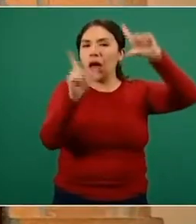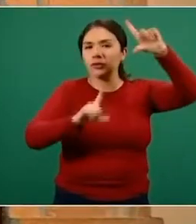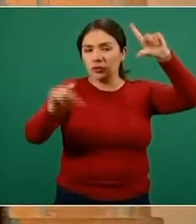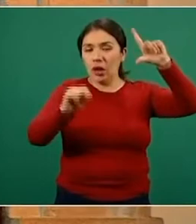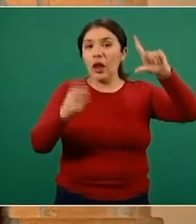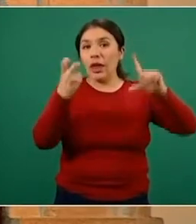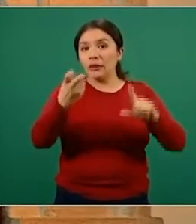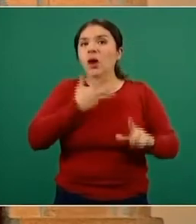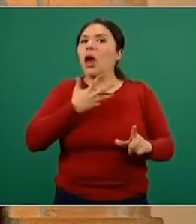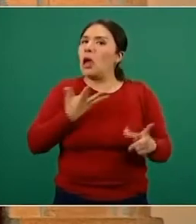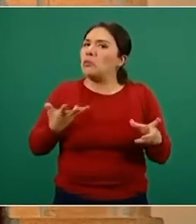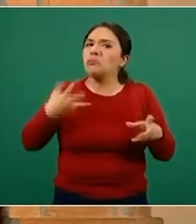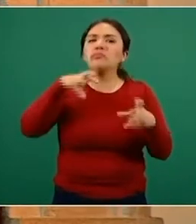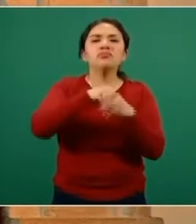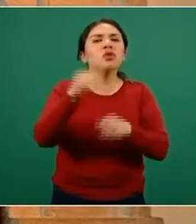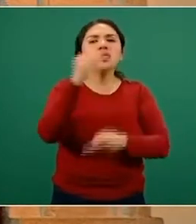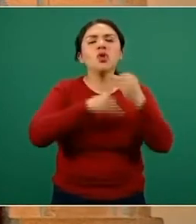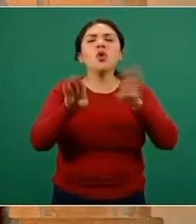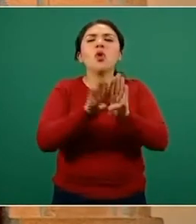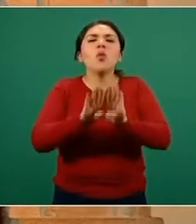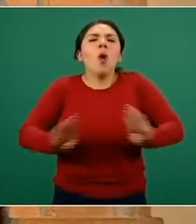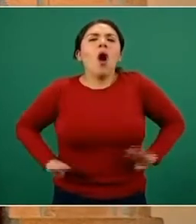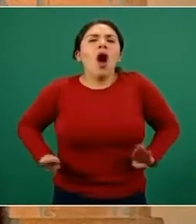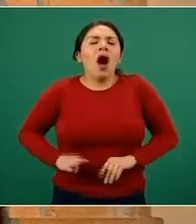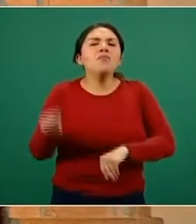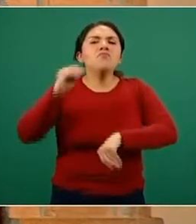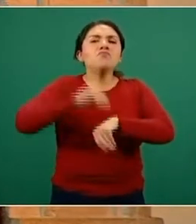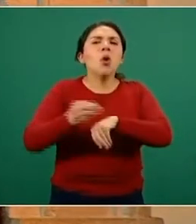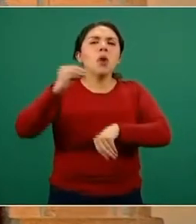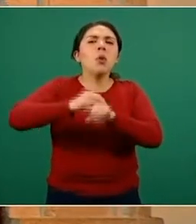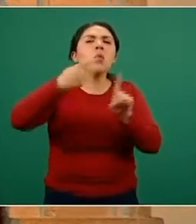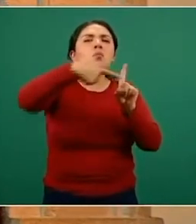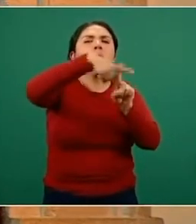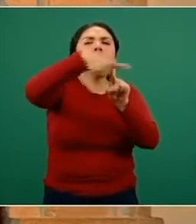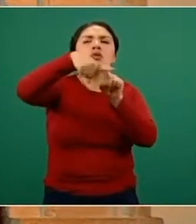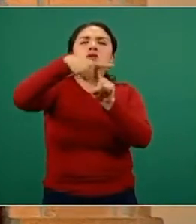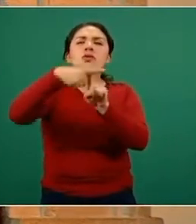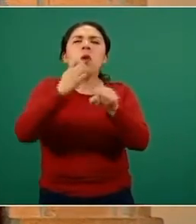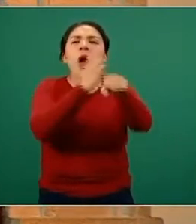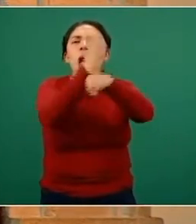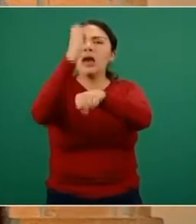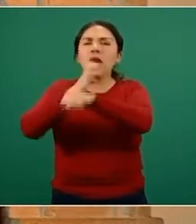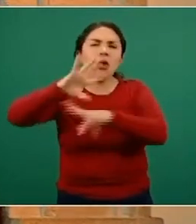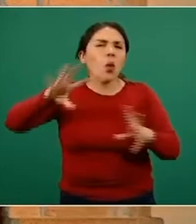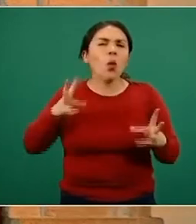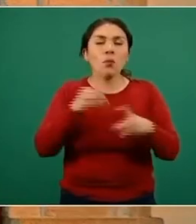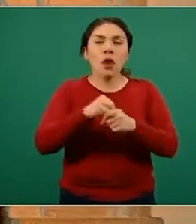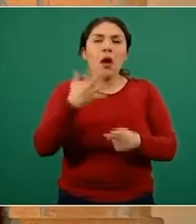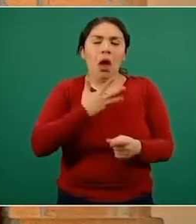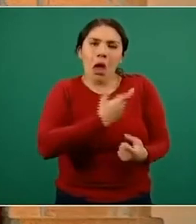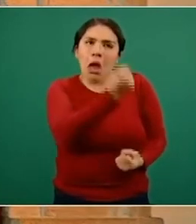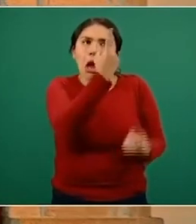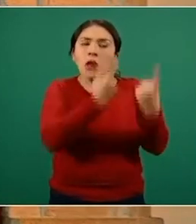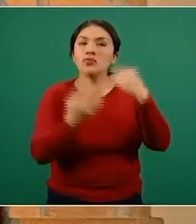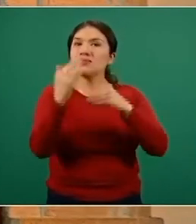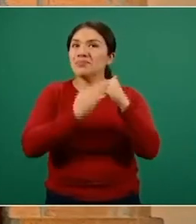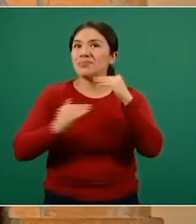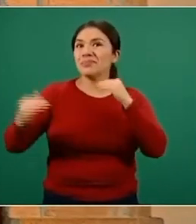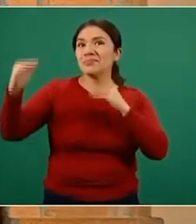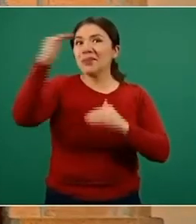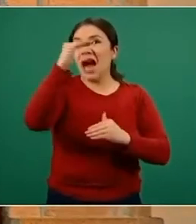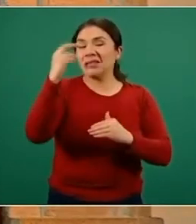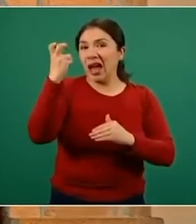está integrando el comportamiento del porcentaje de positividad en cada una de las entidades. Hay entidades que tienen por encima